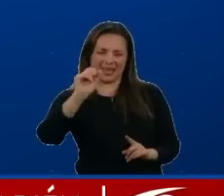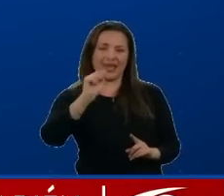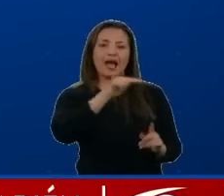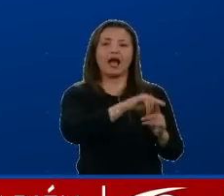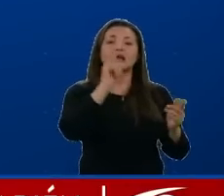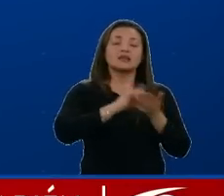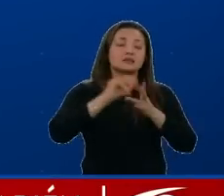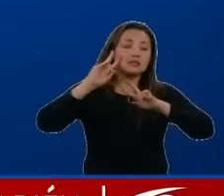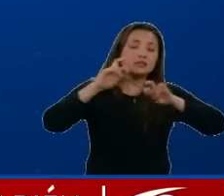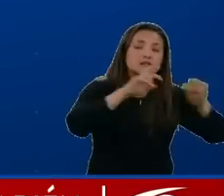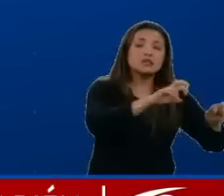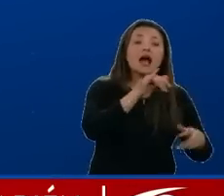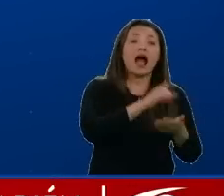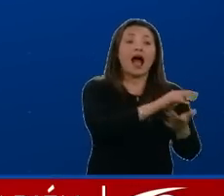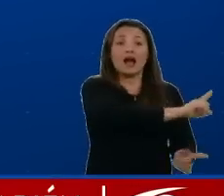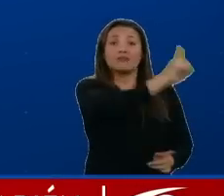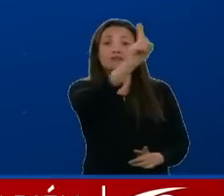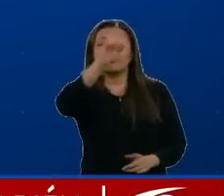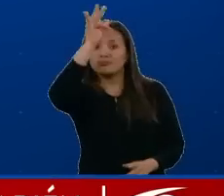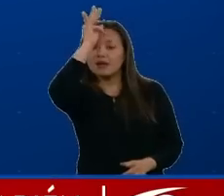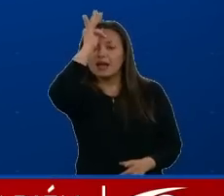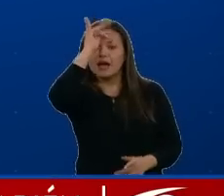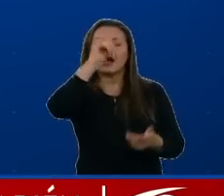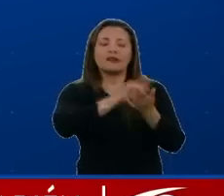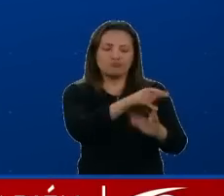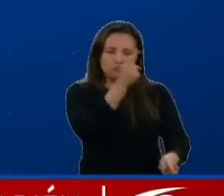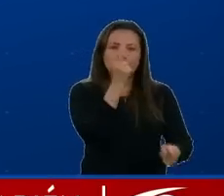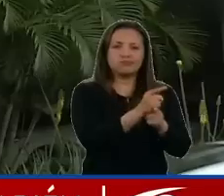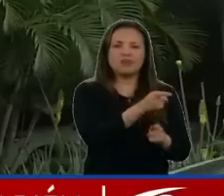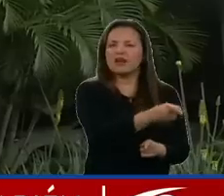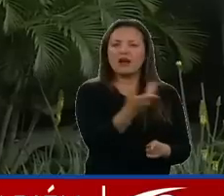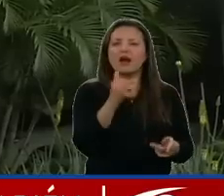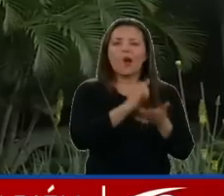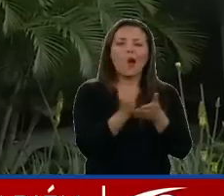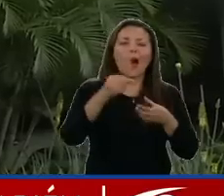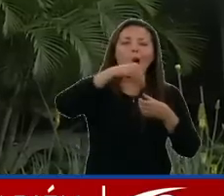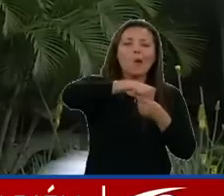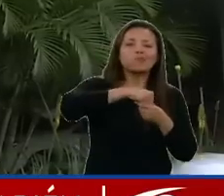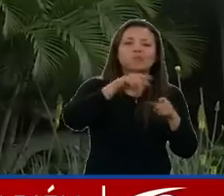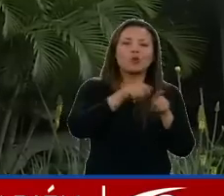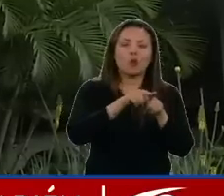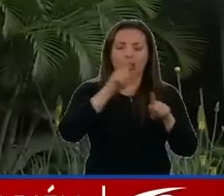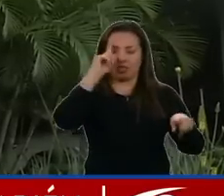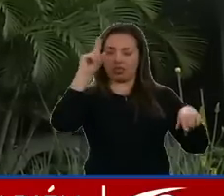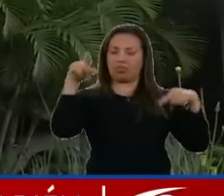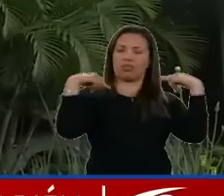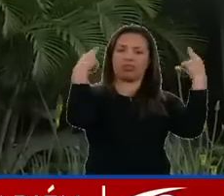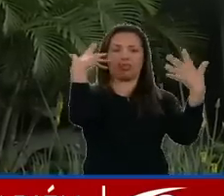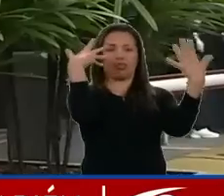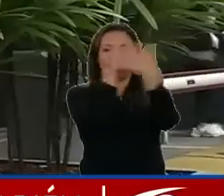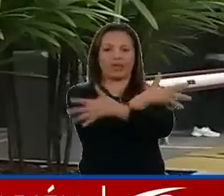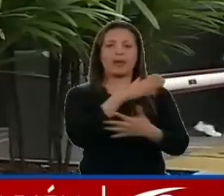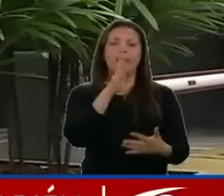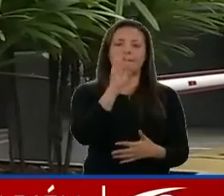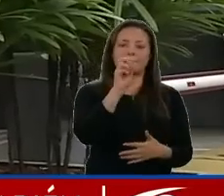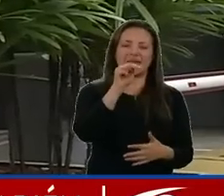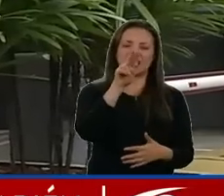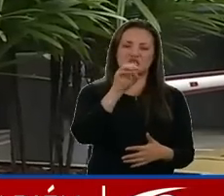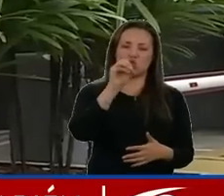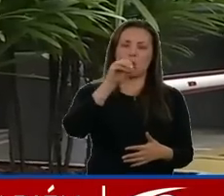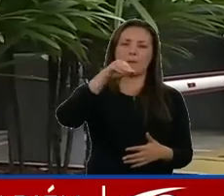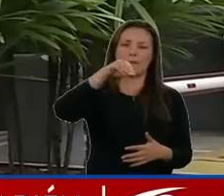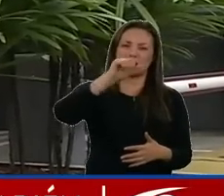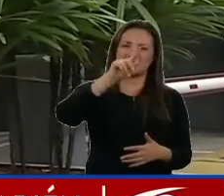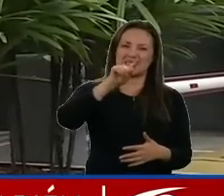Imbanaco, dio positivo para la benzodiazepina, un medicamento con efectos sedantes usado, entre otros, en el manejo de la